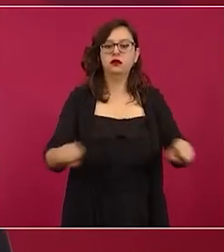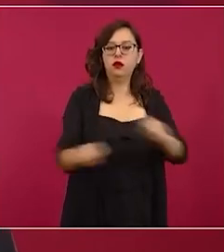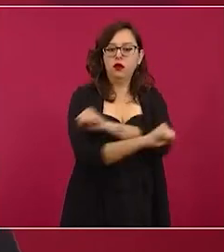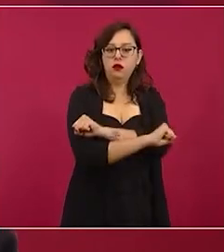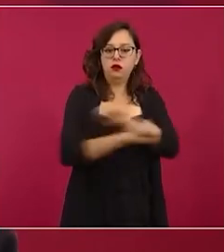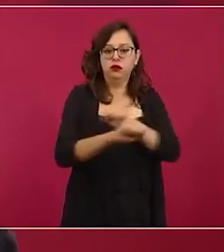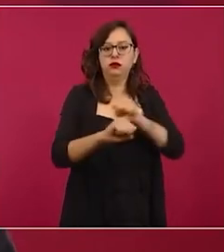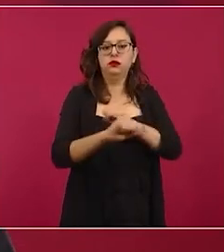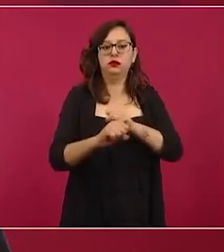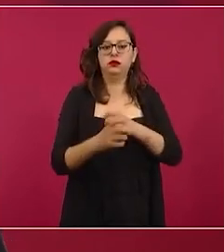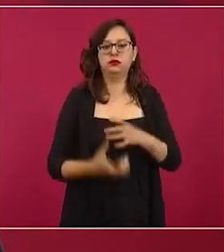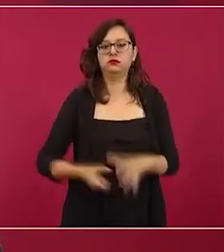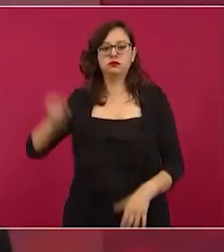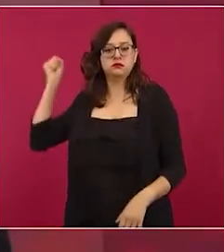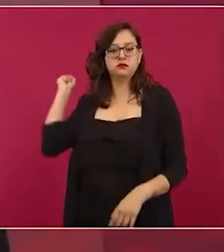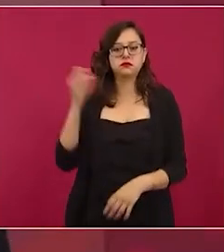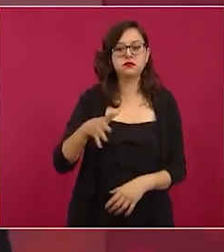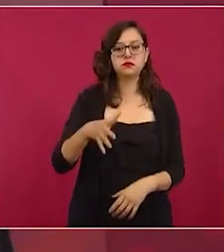¿De qué se trata?